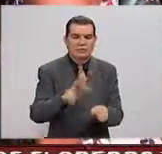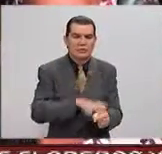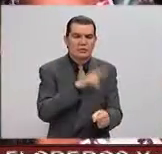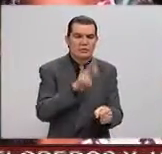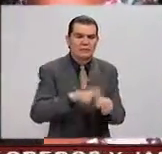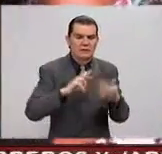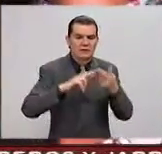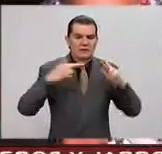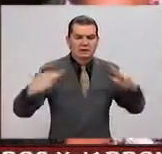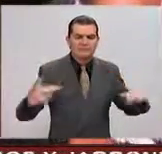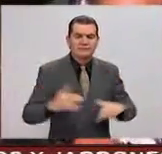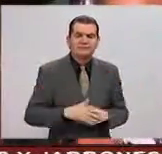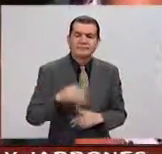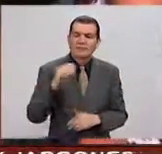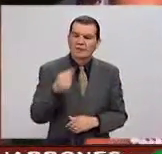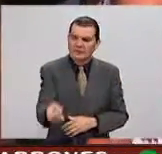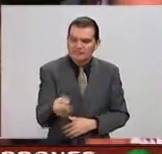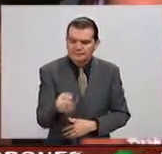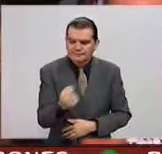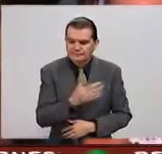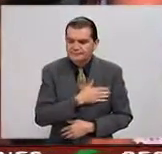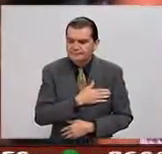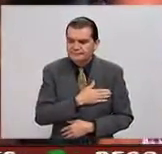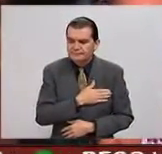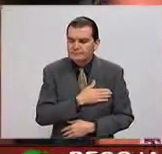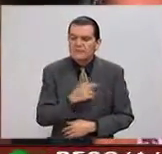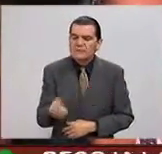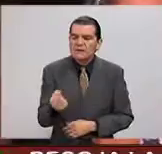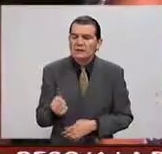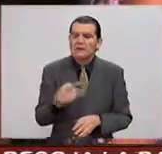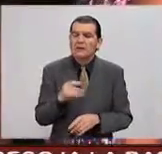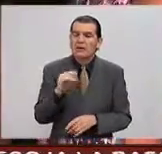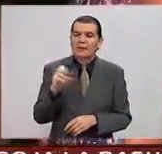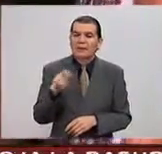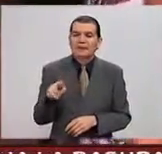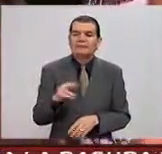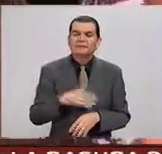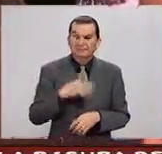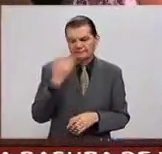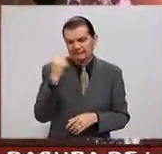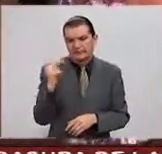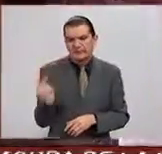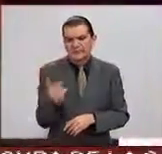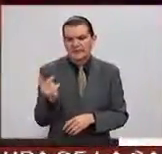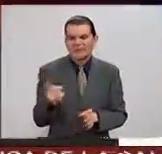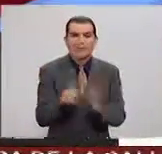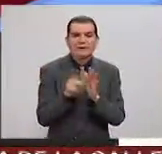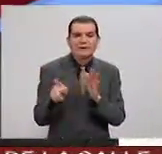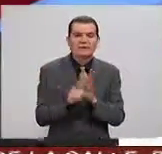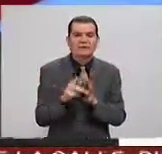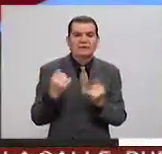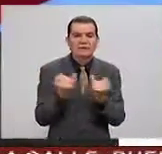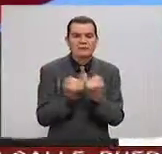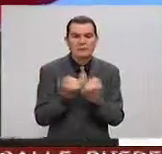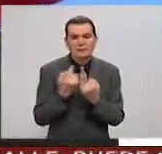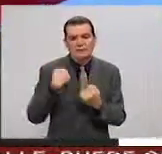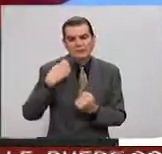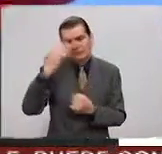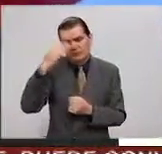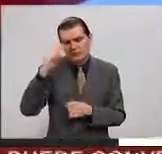de las relaciones. José Raúl, te saluda con mucho gusto, Omar Cepeda. Me gustaría hacerte una pregunta, obviamente como periodista, pero también como cubano.